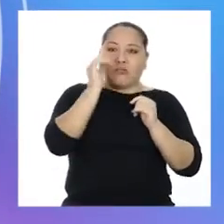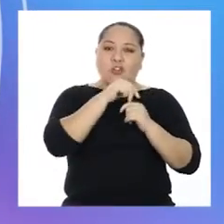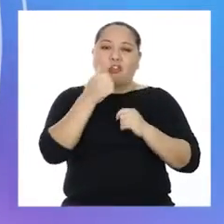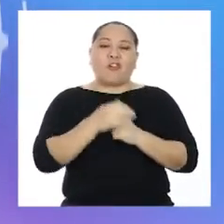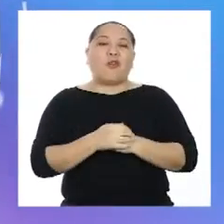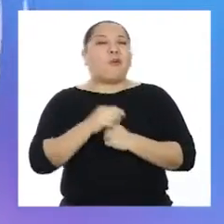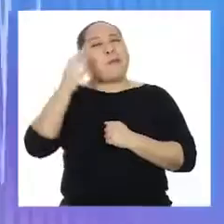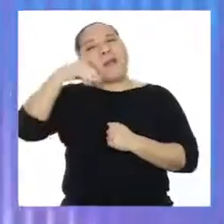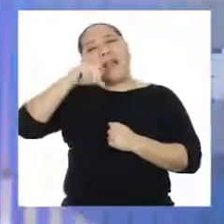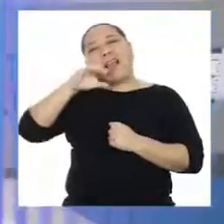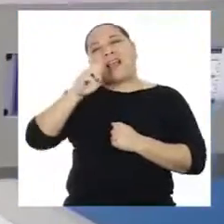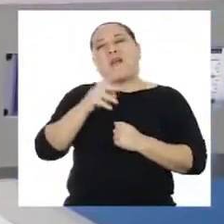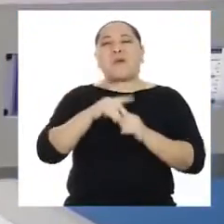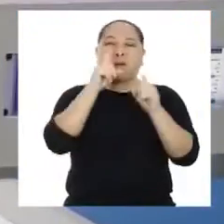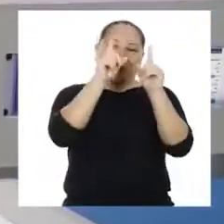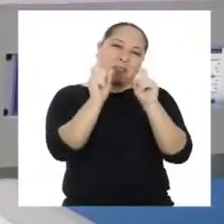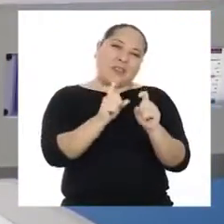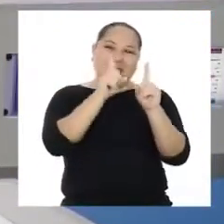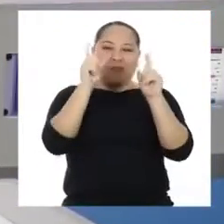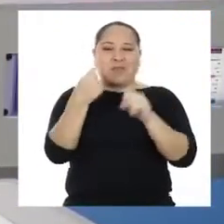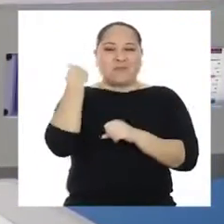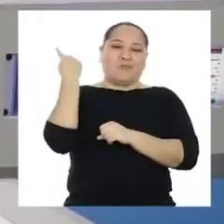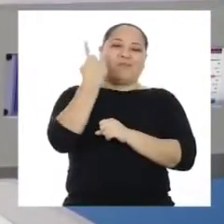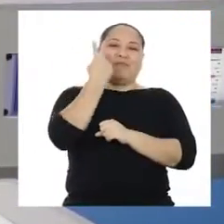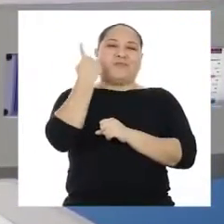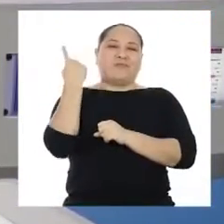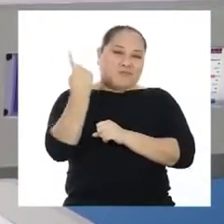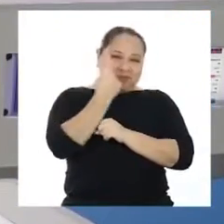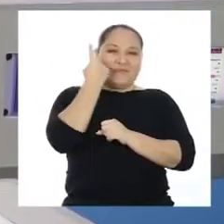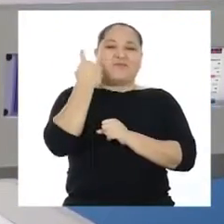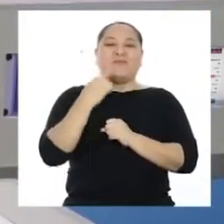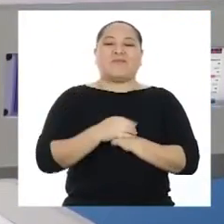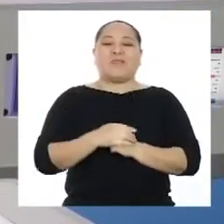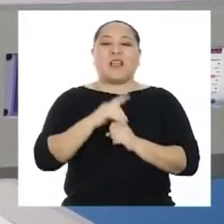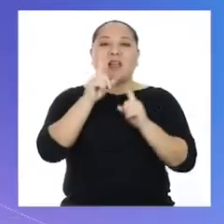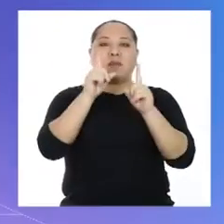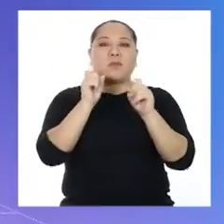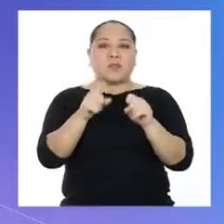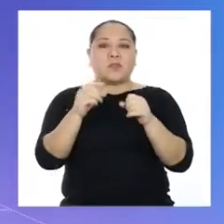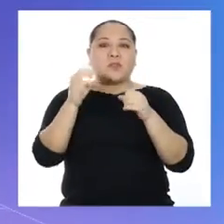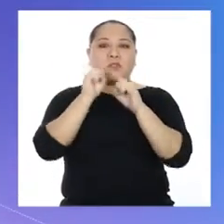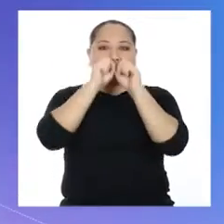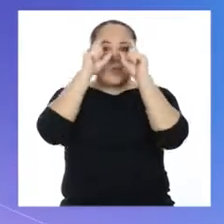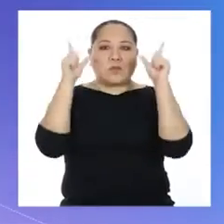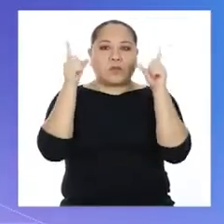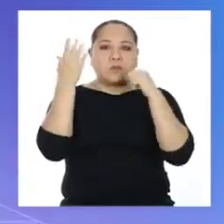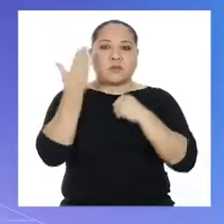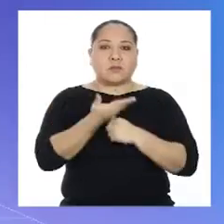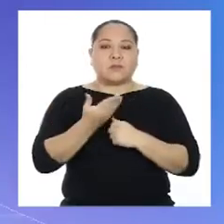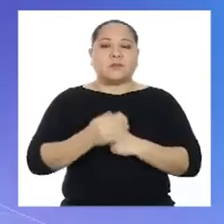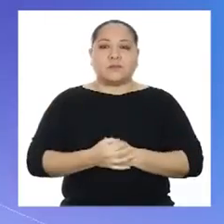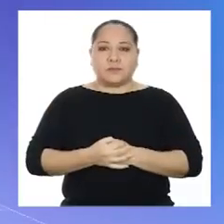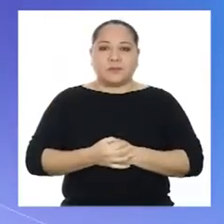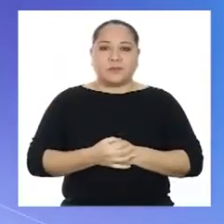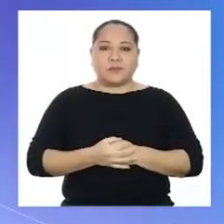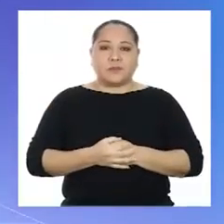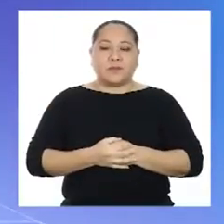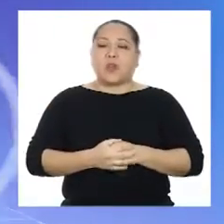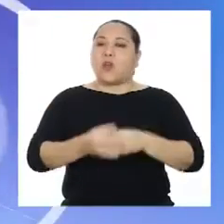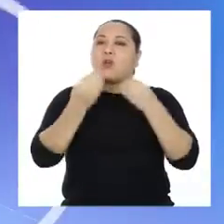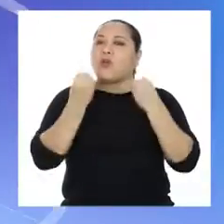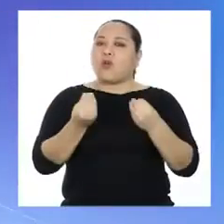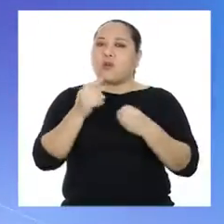aplicaciones. ¡Me acabó! ¡Tiene una pregunta sorpresa! La pregunta sorpresa es la